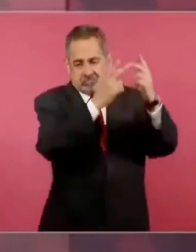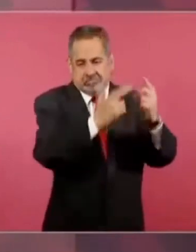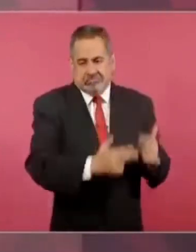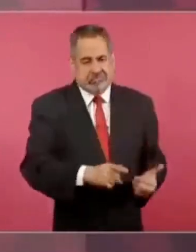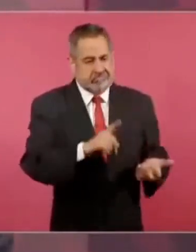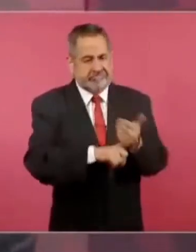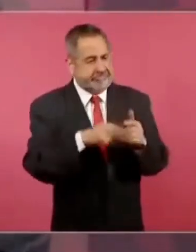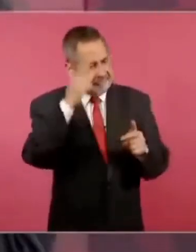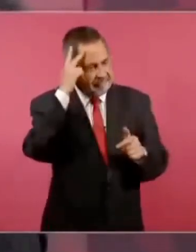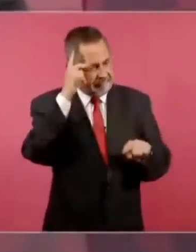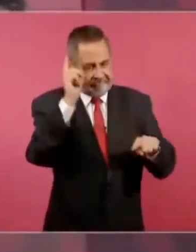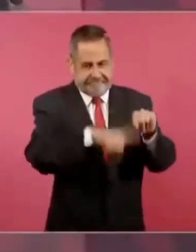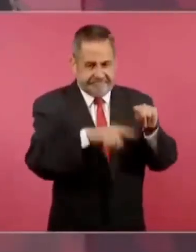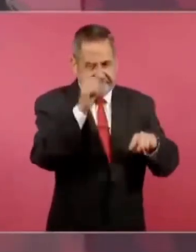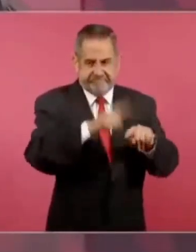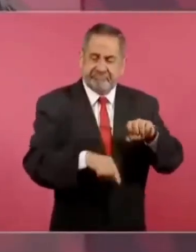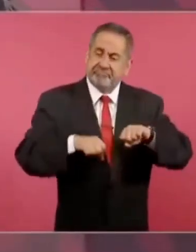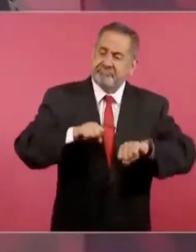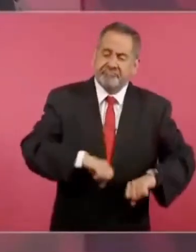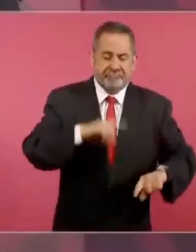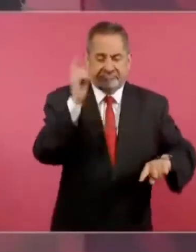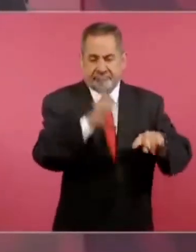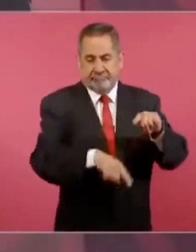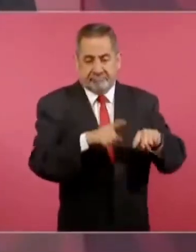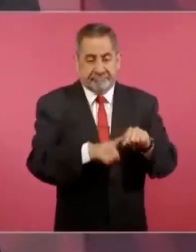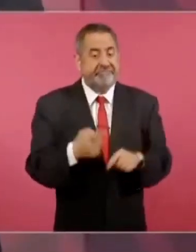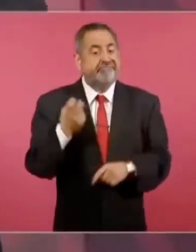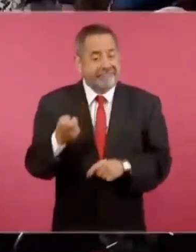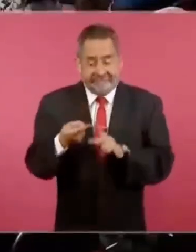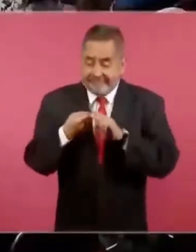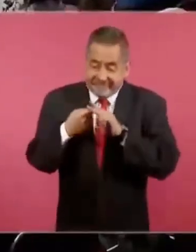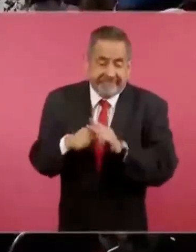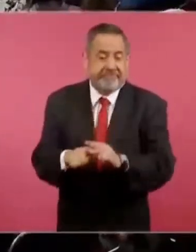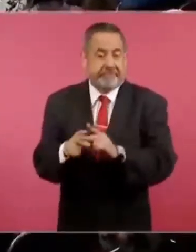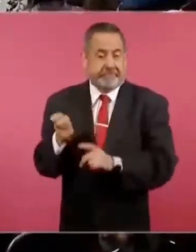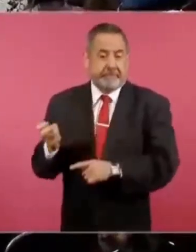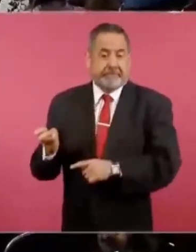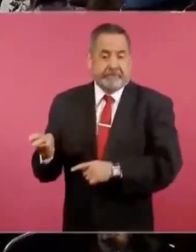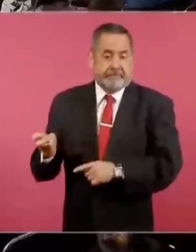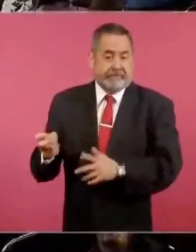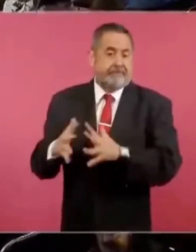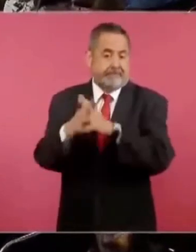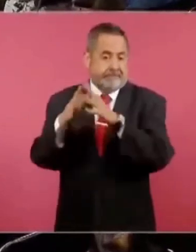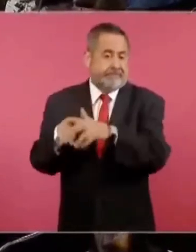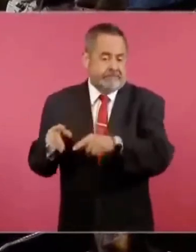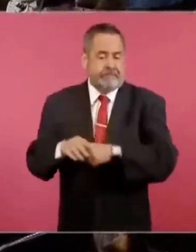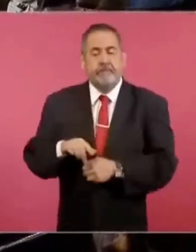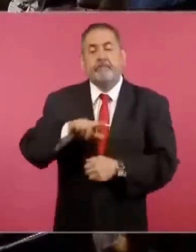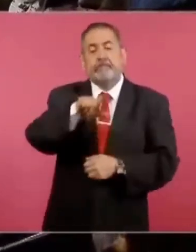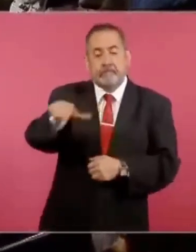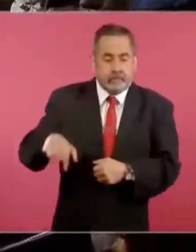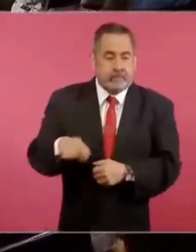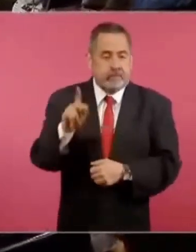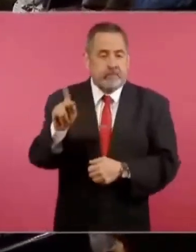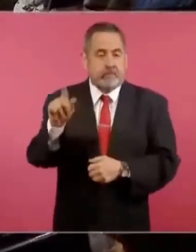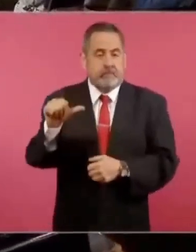régimen dictatorial. Más tarde, cuando Pascual Orozco